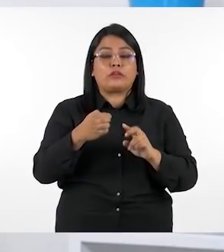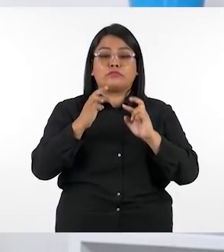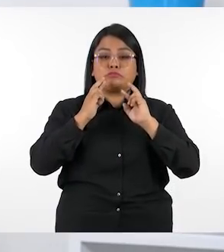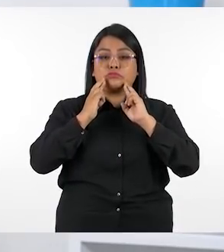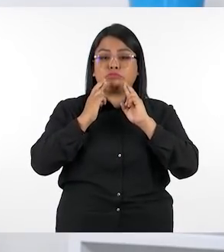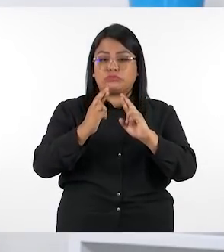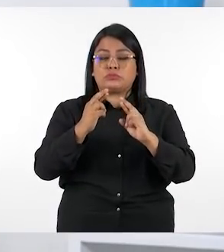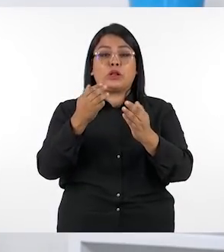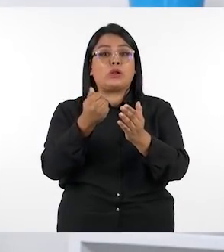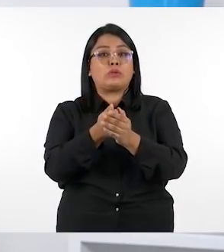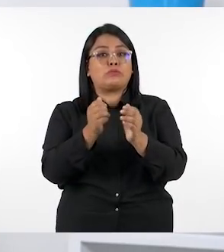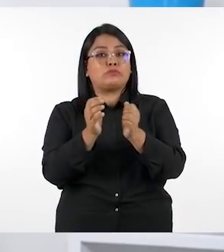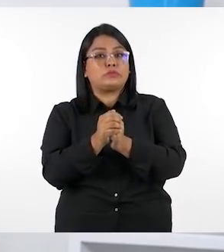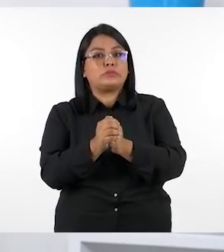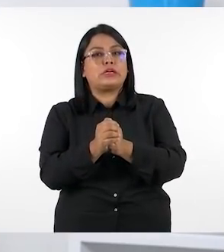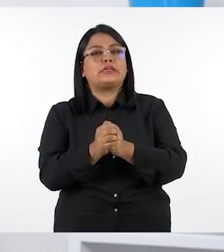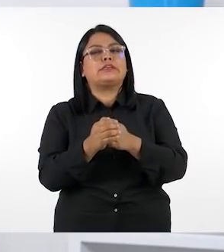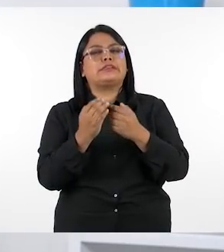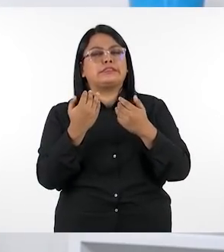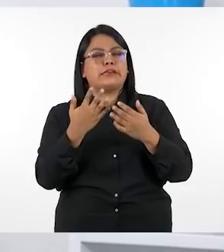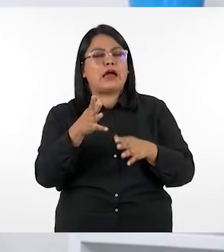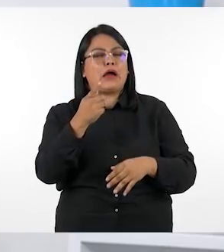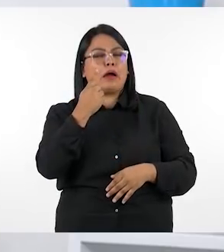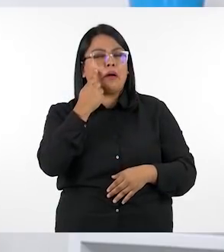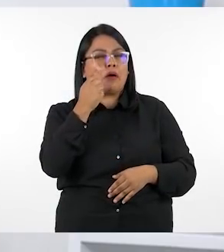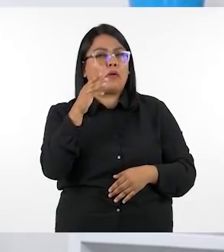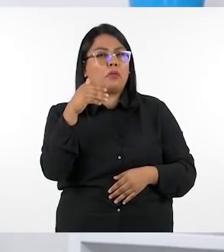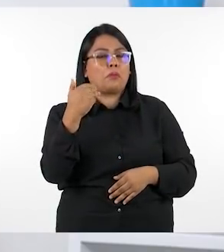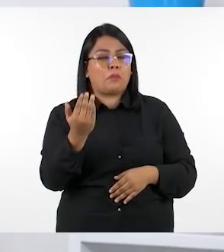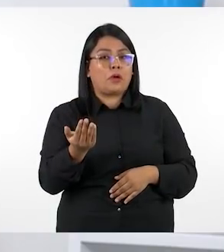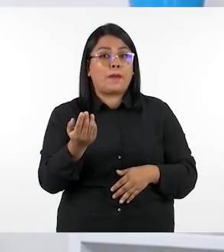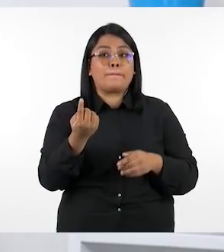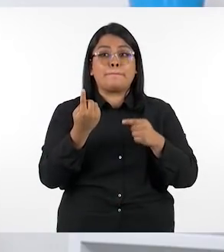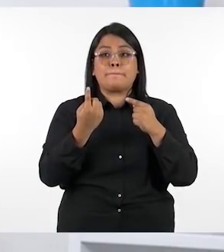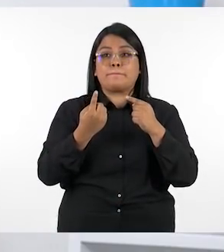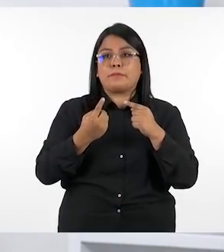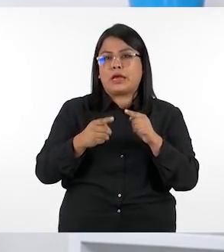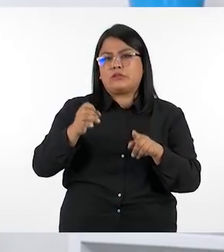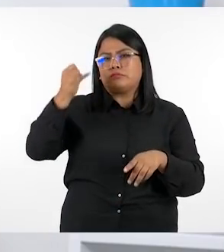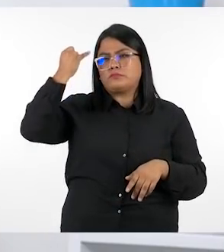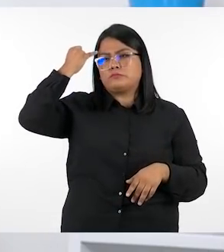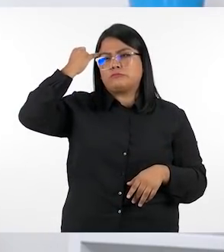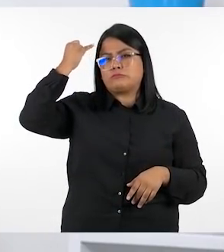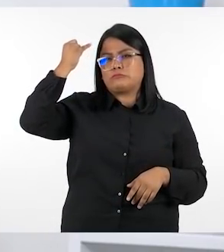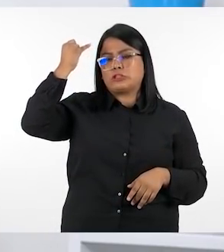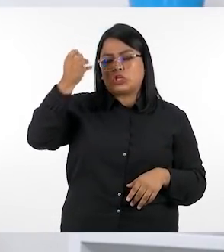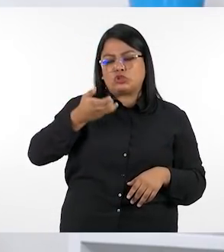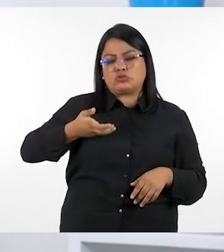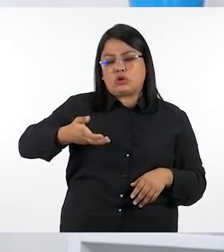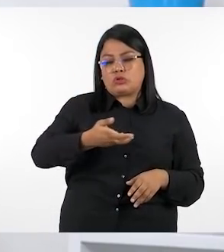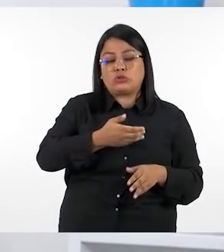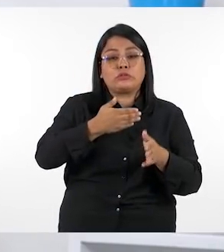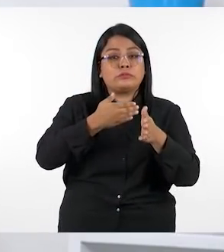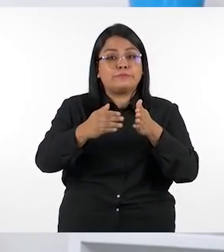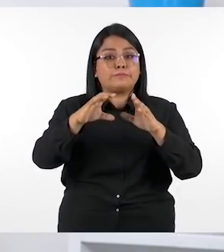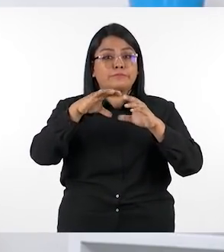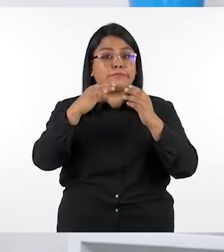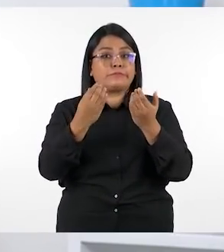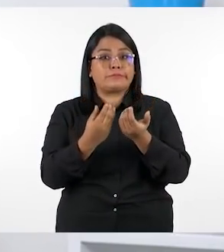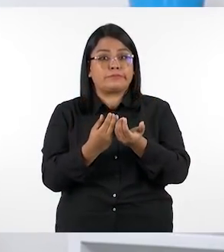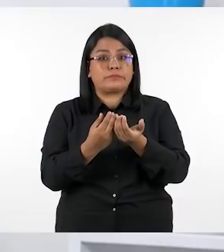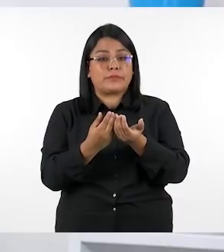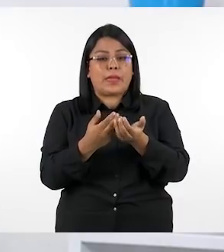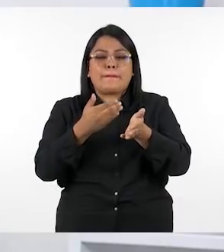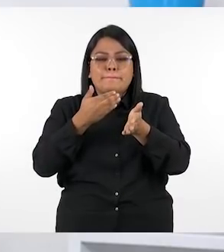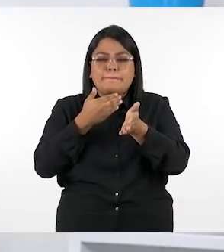resolución de problemas porque bueno ya lo vamos a conocer mejor más adelante pero en principio cuando iniciamos una